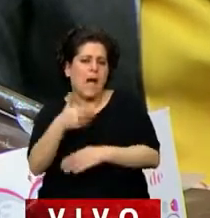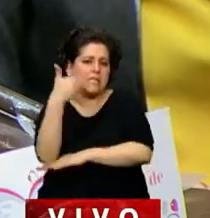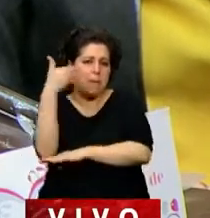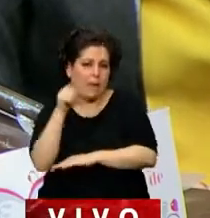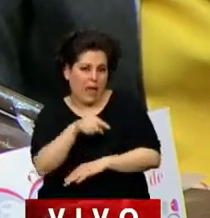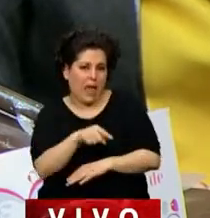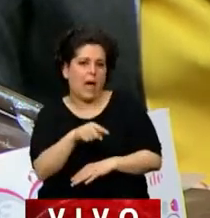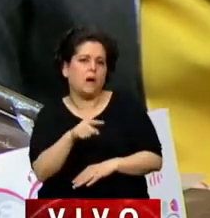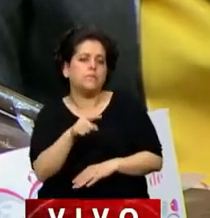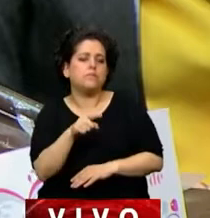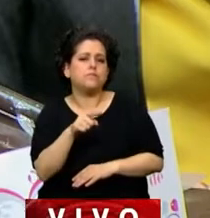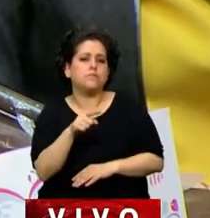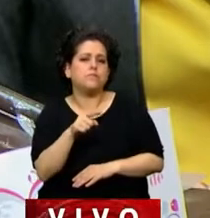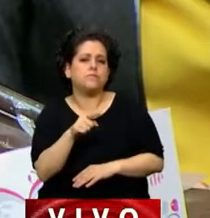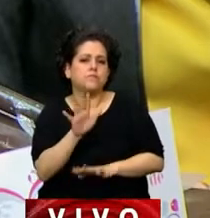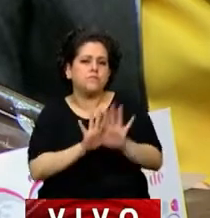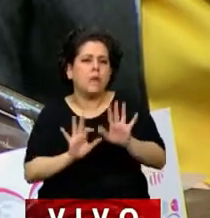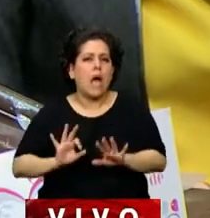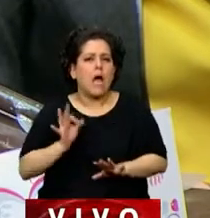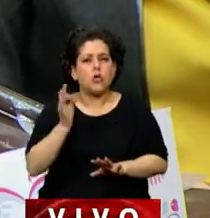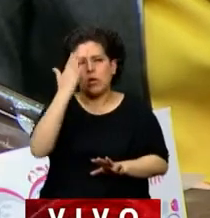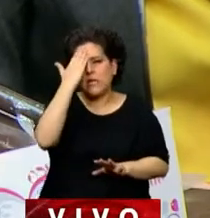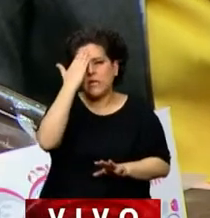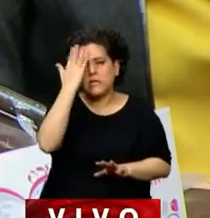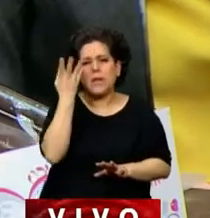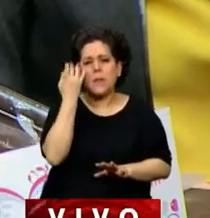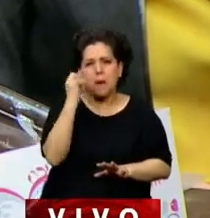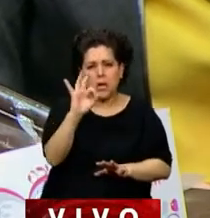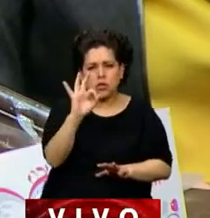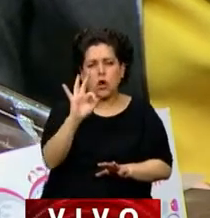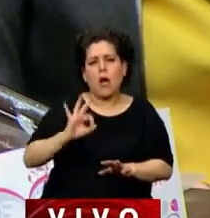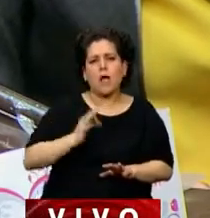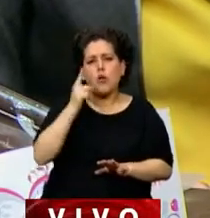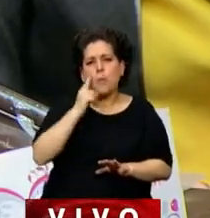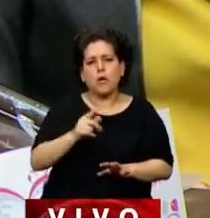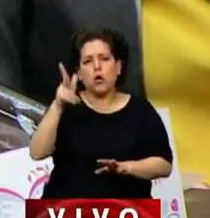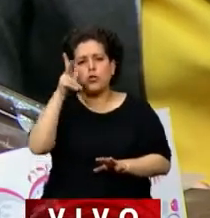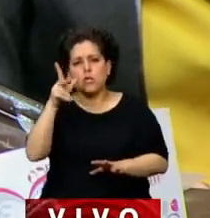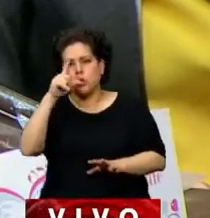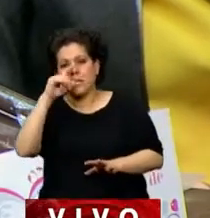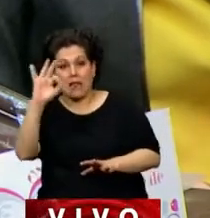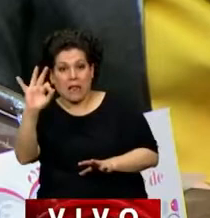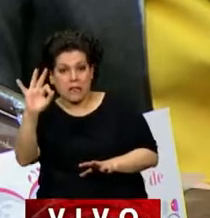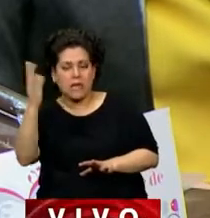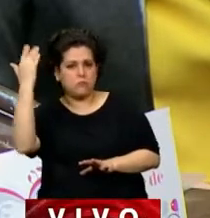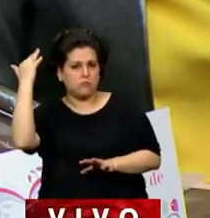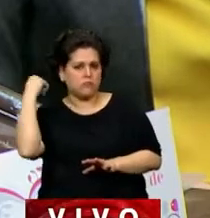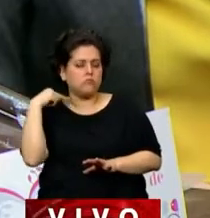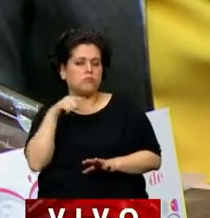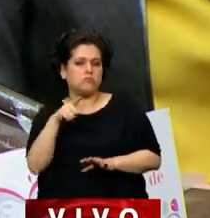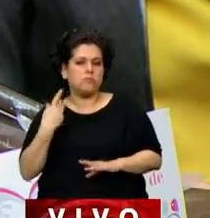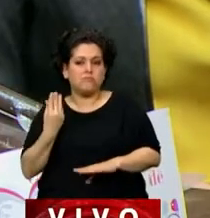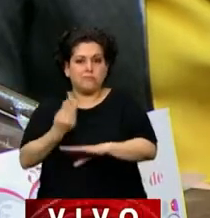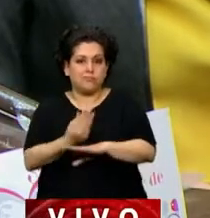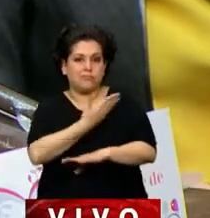efectuada allá por el 15 de mayo de 1870, cuando vino como